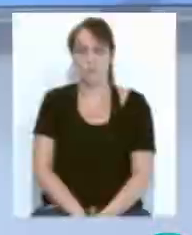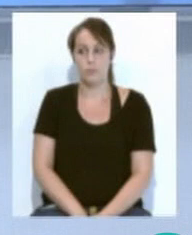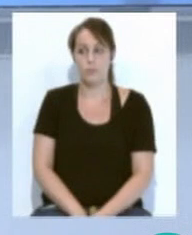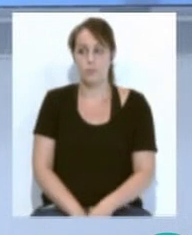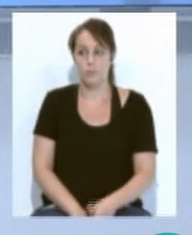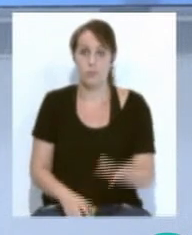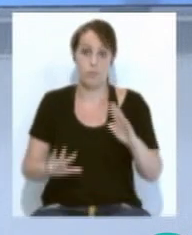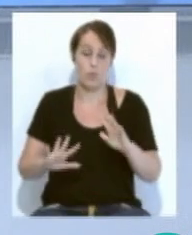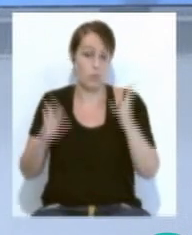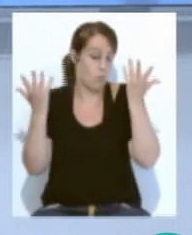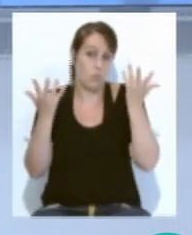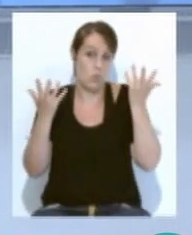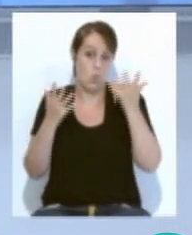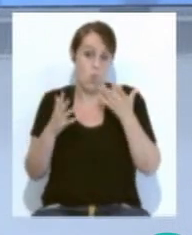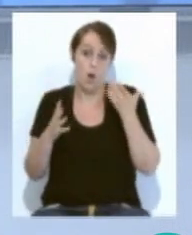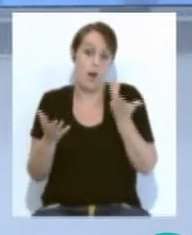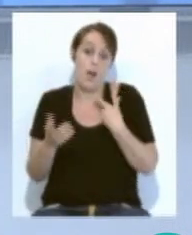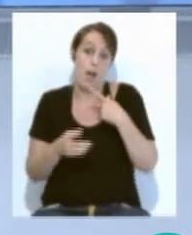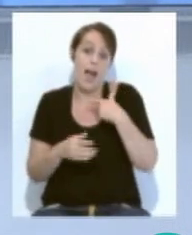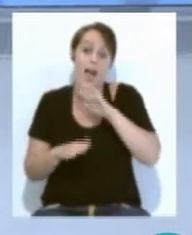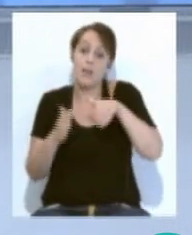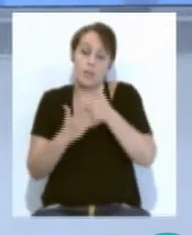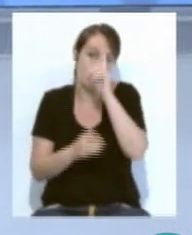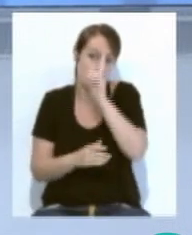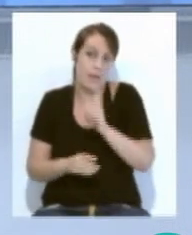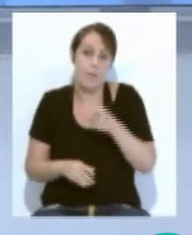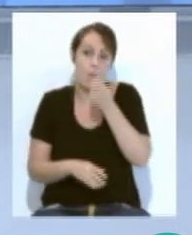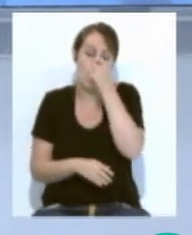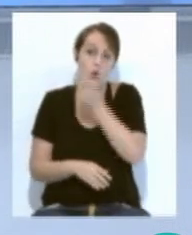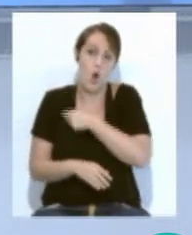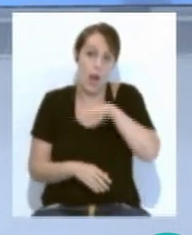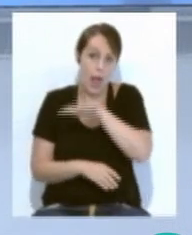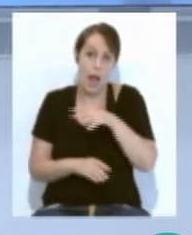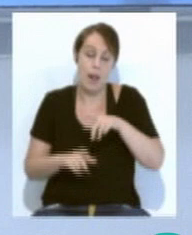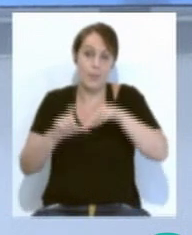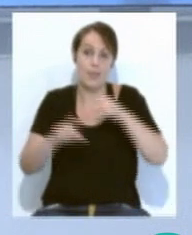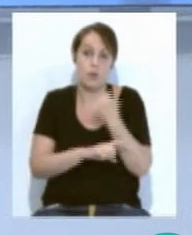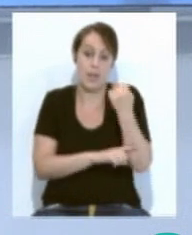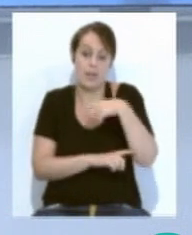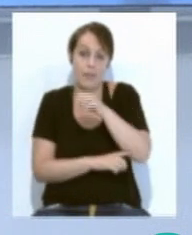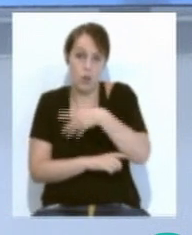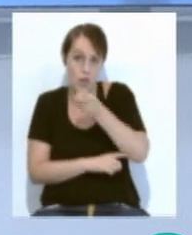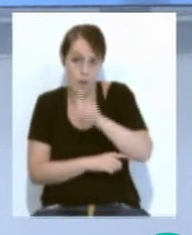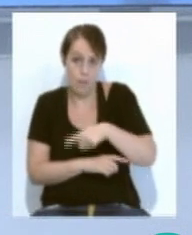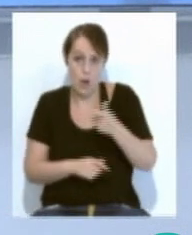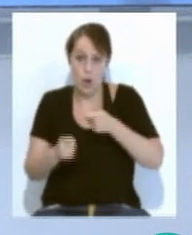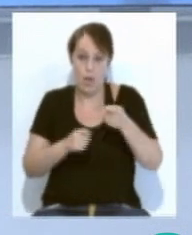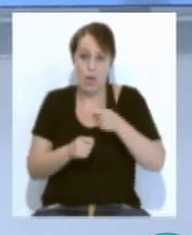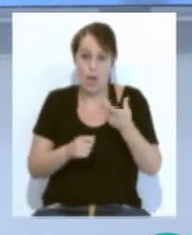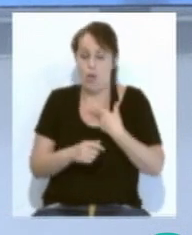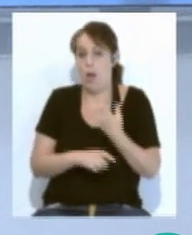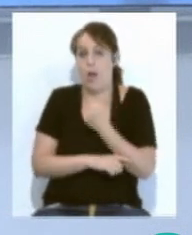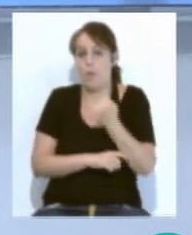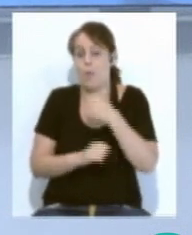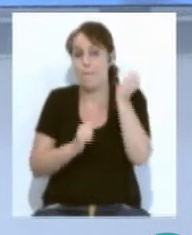Huelga indefinida de la plantilla de la empresa auxiliar en Puerto Real y San Fernando. coordinadora de los trabajadores del metal aprueba en